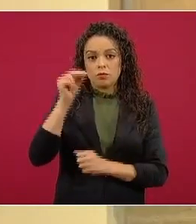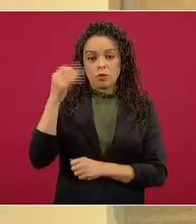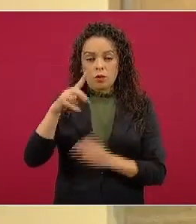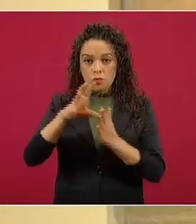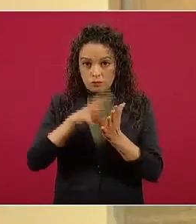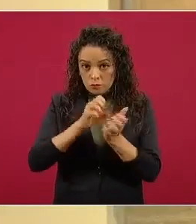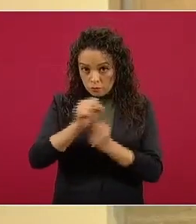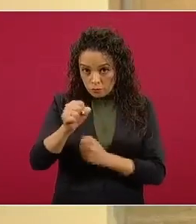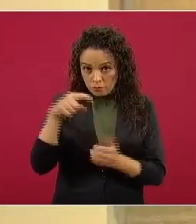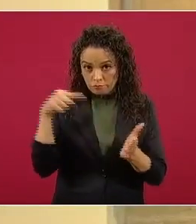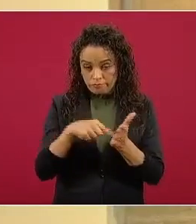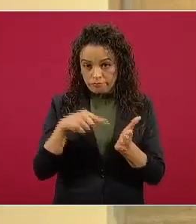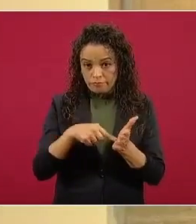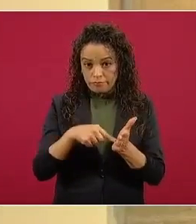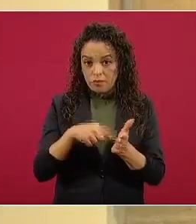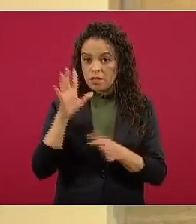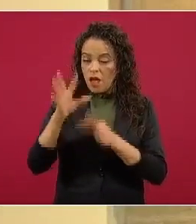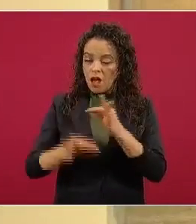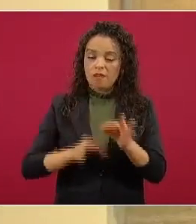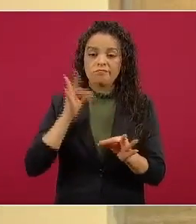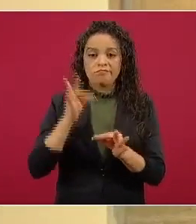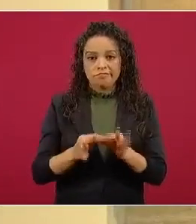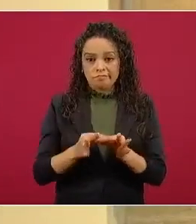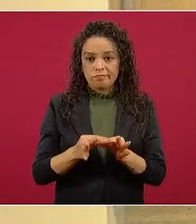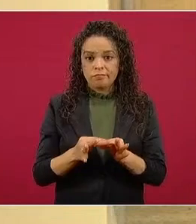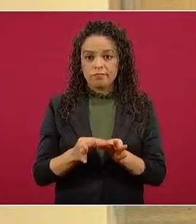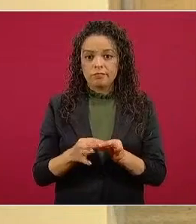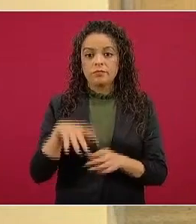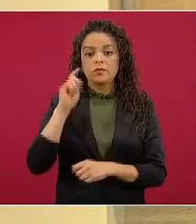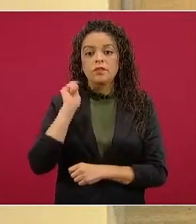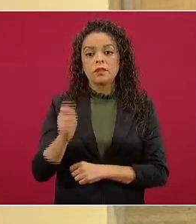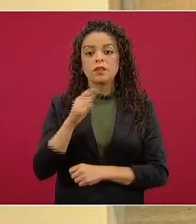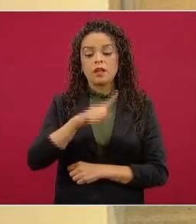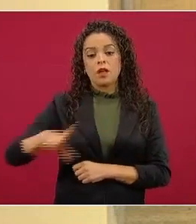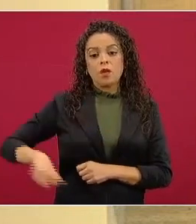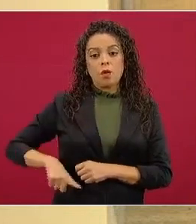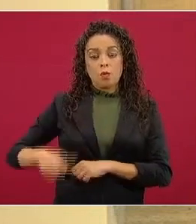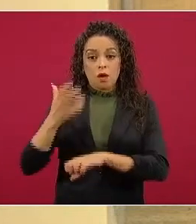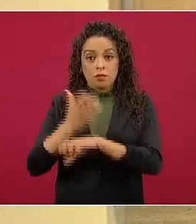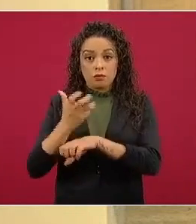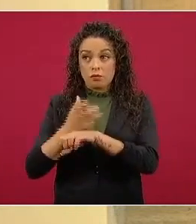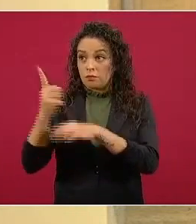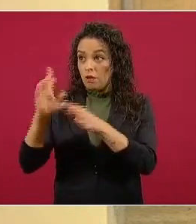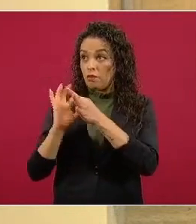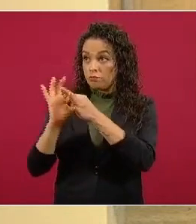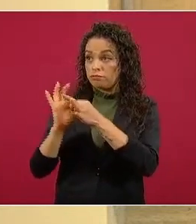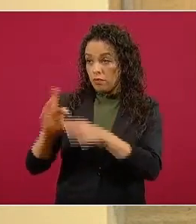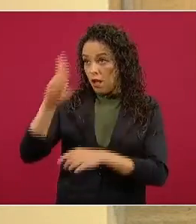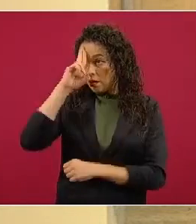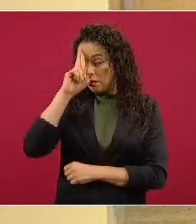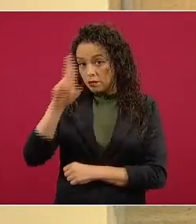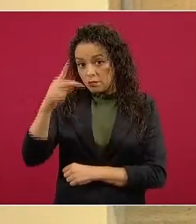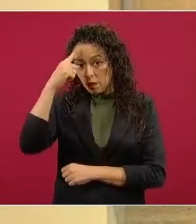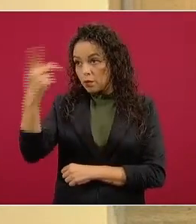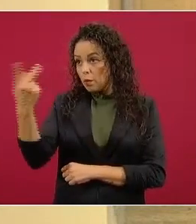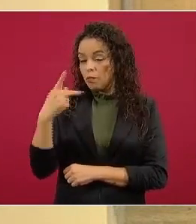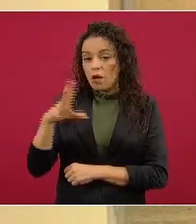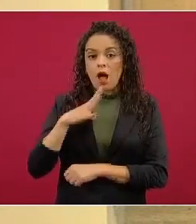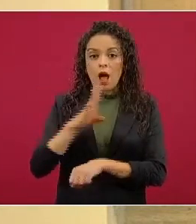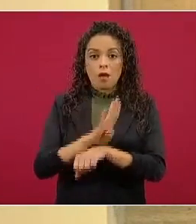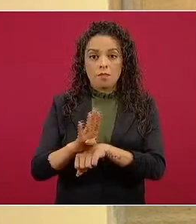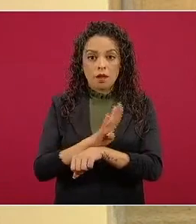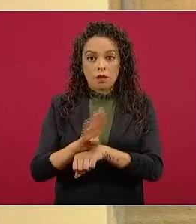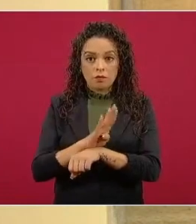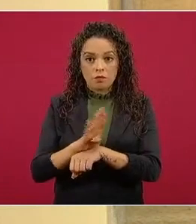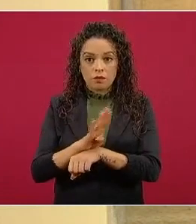cumplido la relación con el gobierno de Estados Unidos será de respeto beneficio mutuo y buena